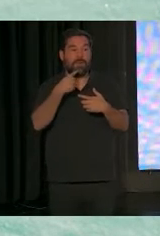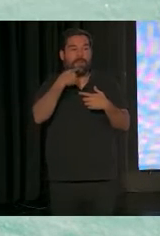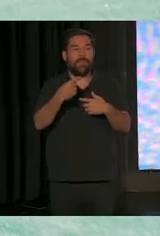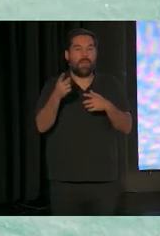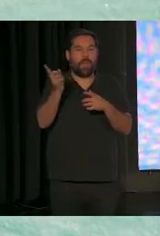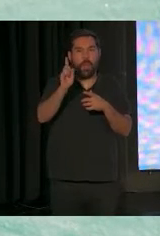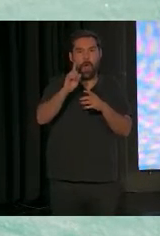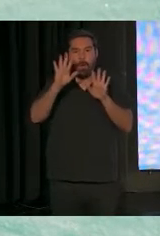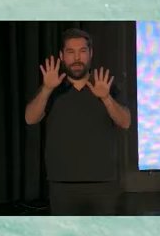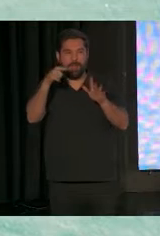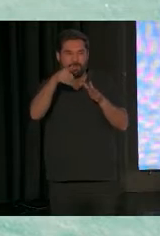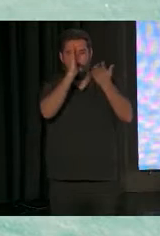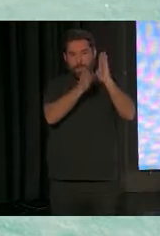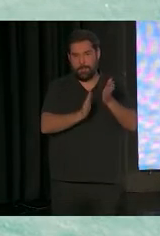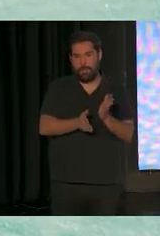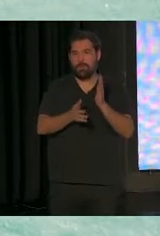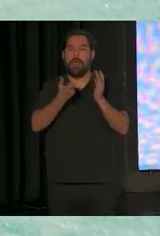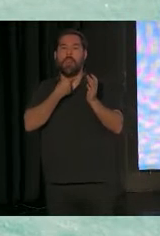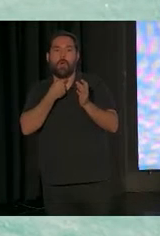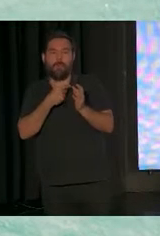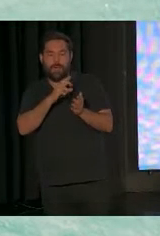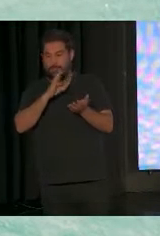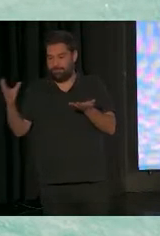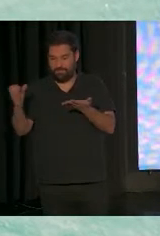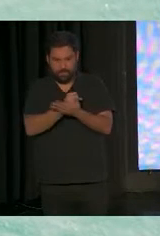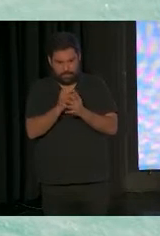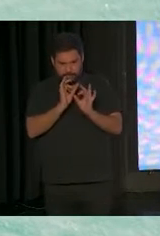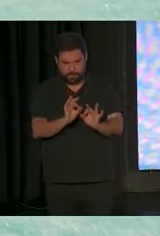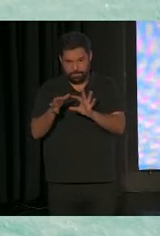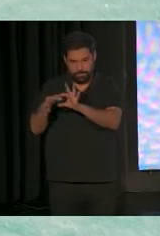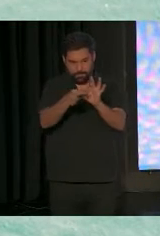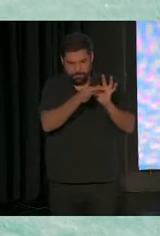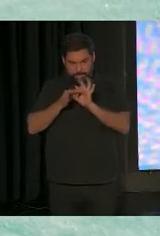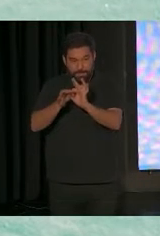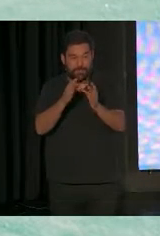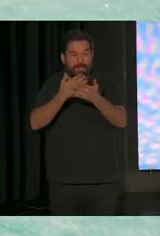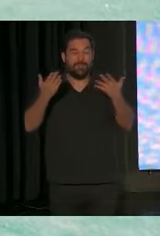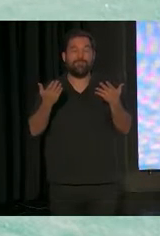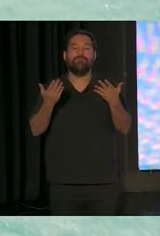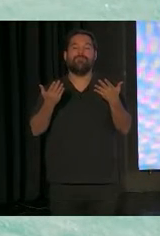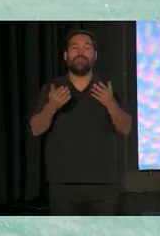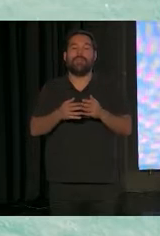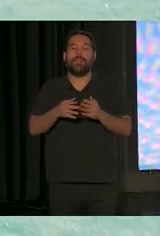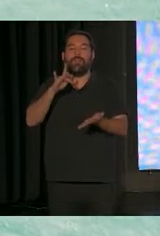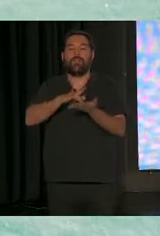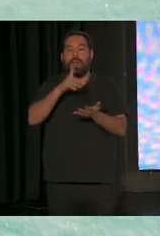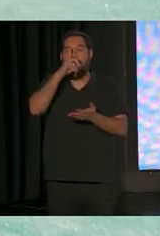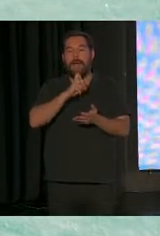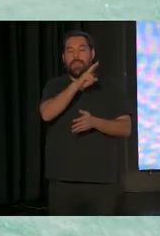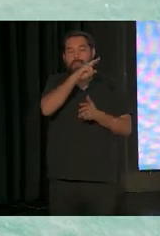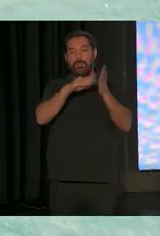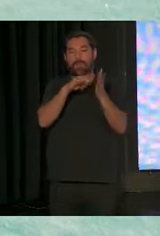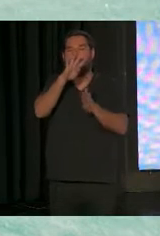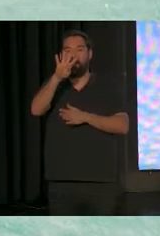los fisios, es de los terapeutas, los logopedas. No, es de todos. Pero entonces, ¿qué pasa? Si en 2004 ya la guía de